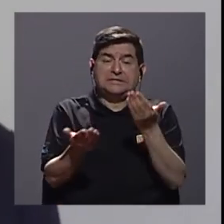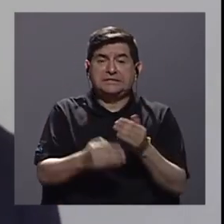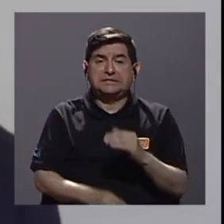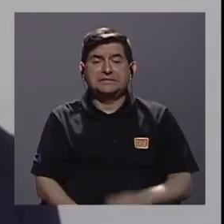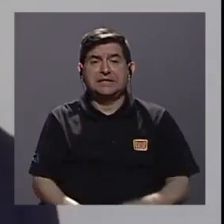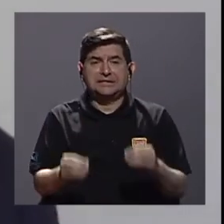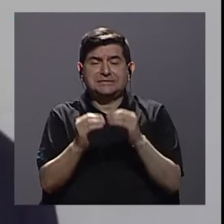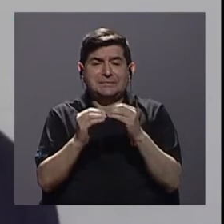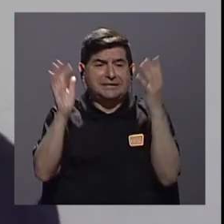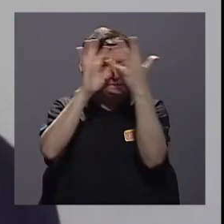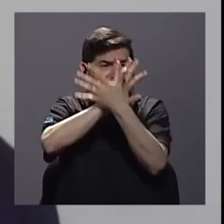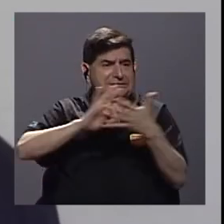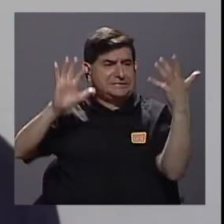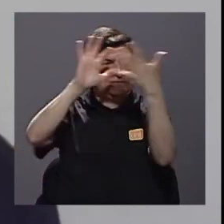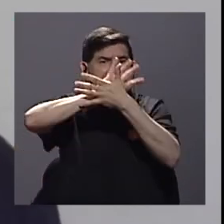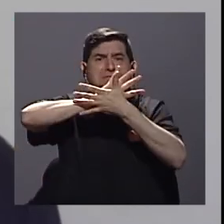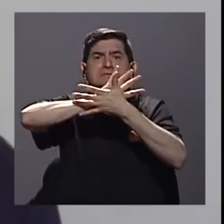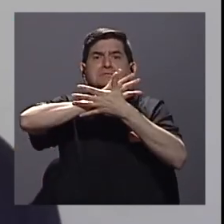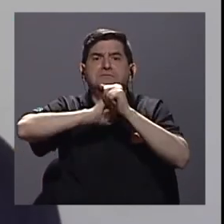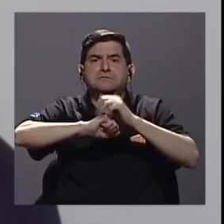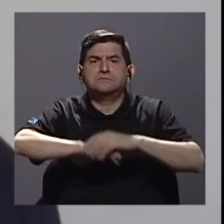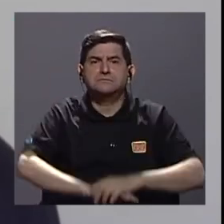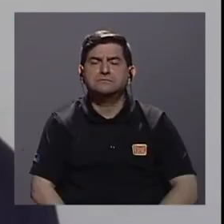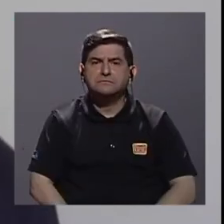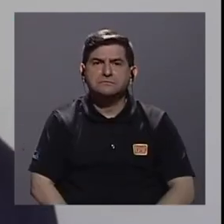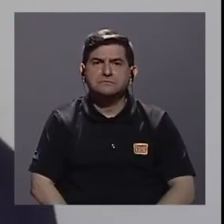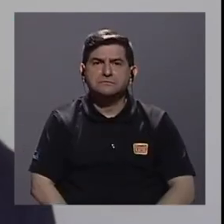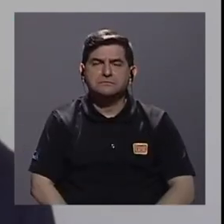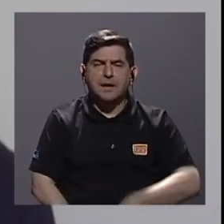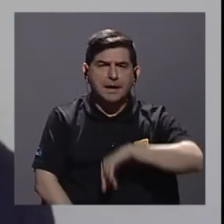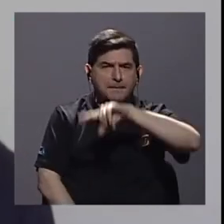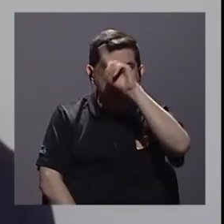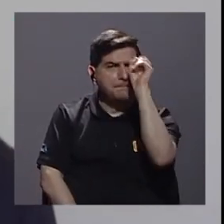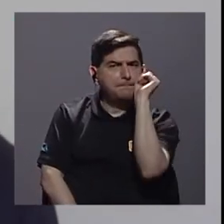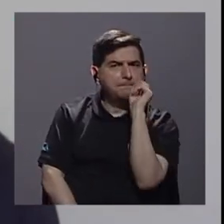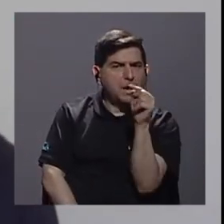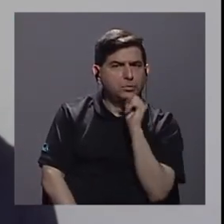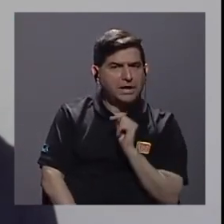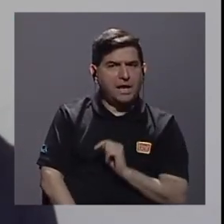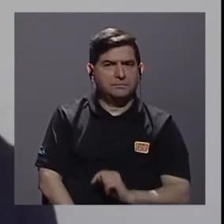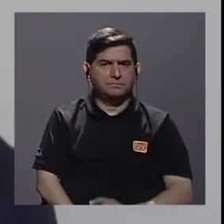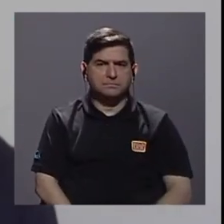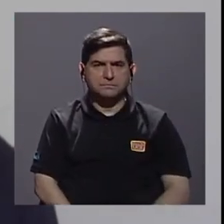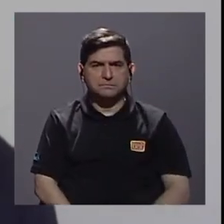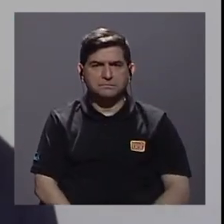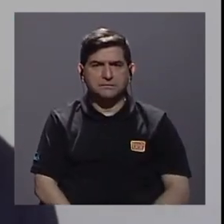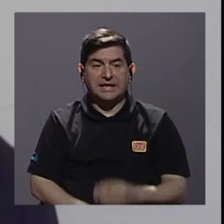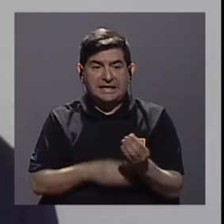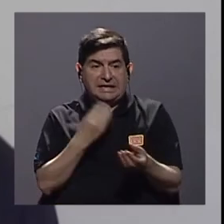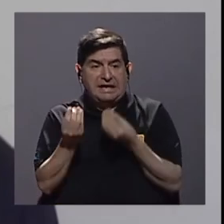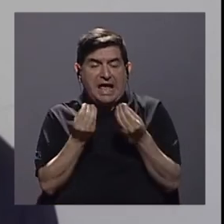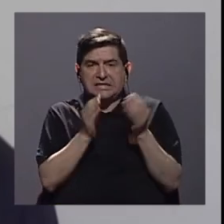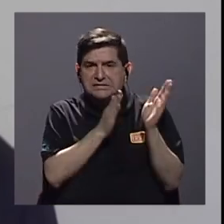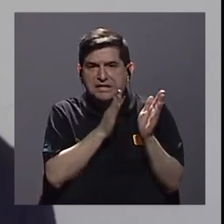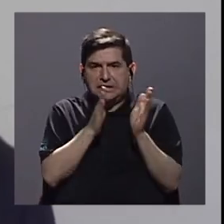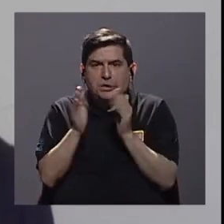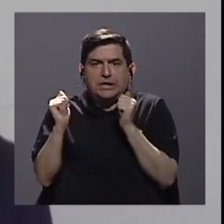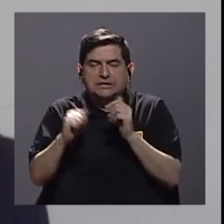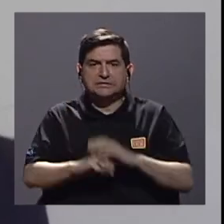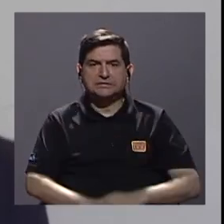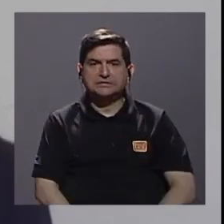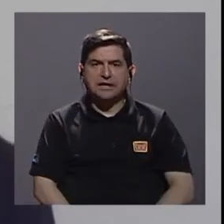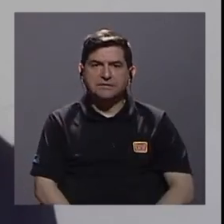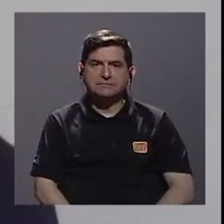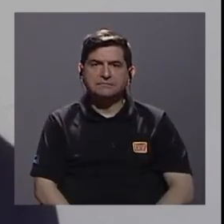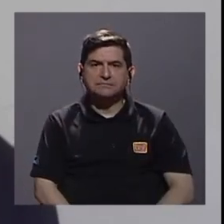un mayor caos, ¿verdad? Entonces, la pregunta aquí es ¿cómo hacemos para organizarnos, ¿verdad?